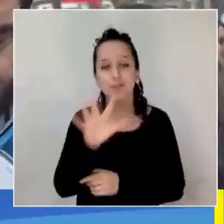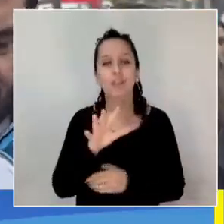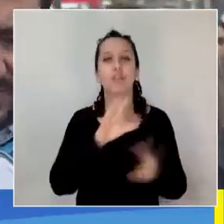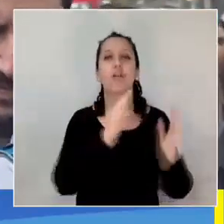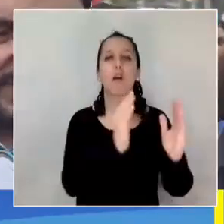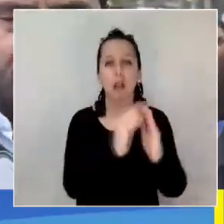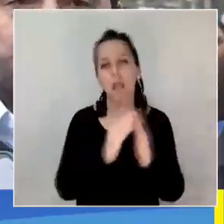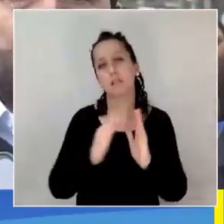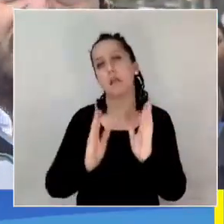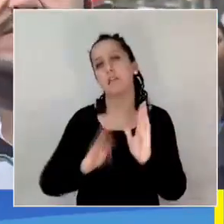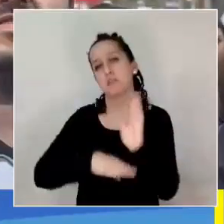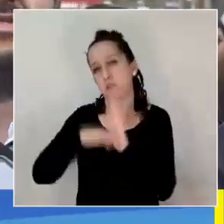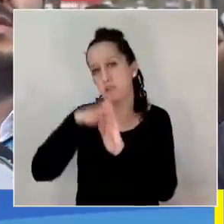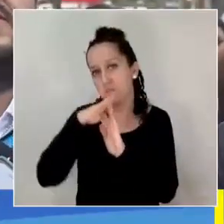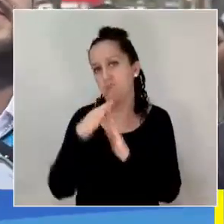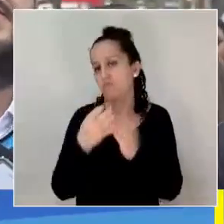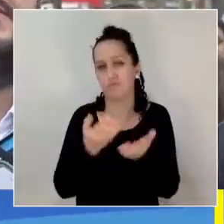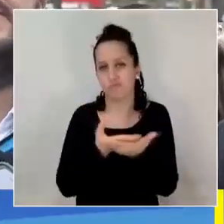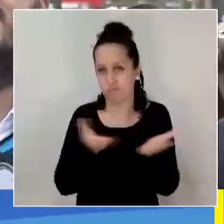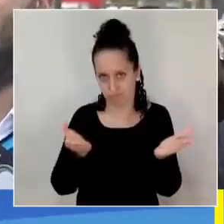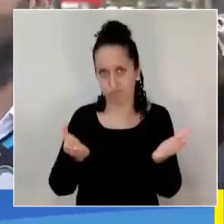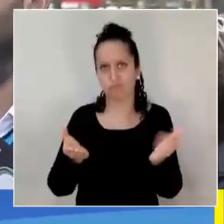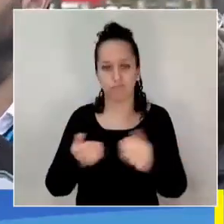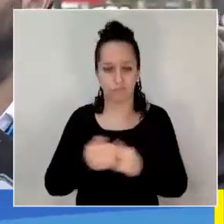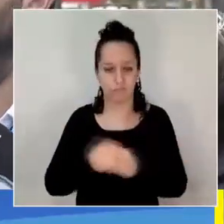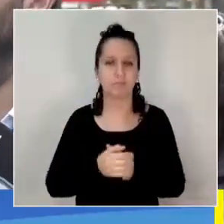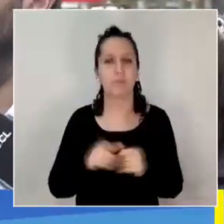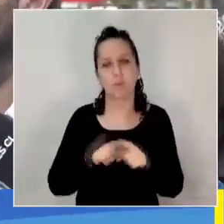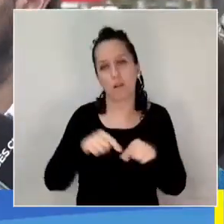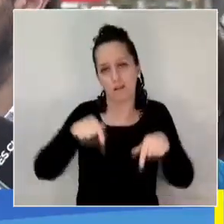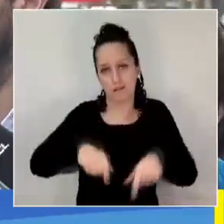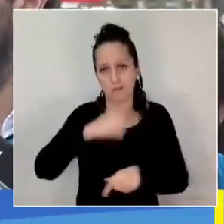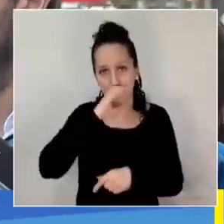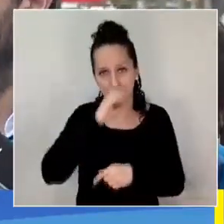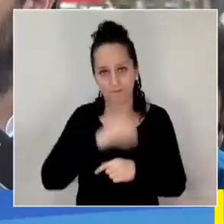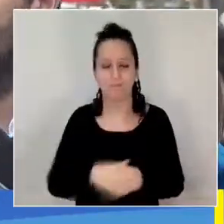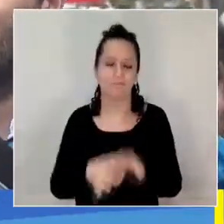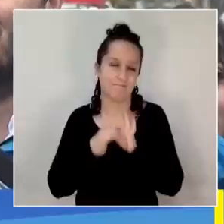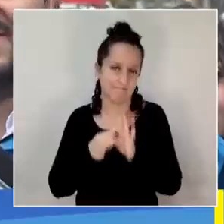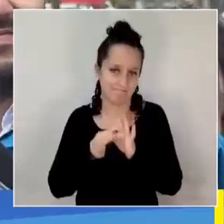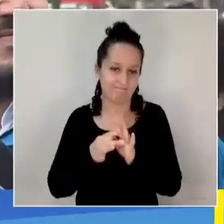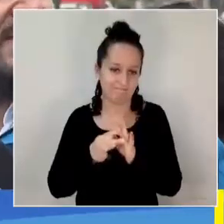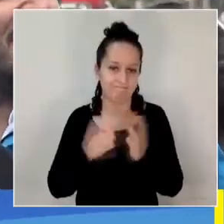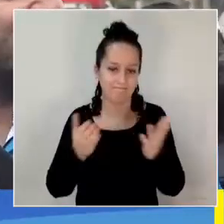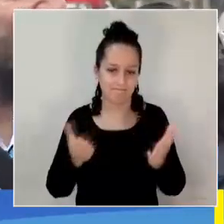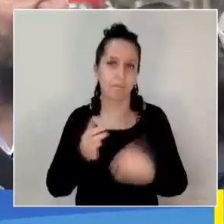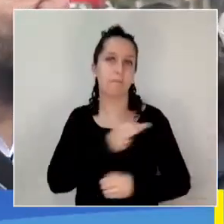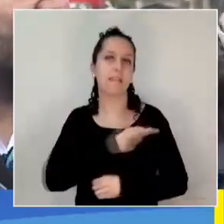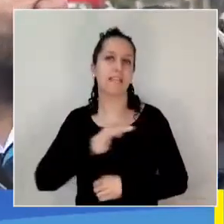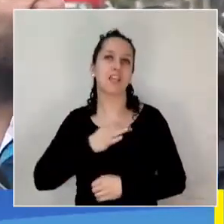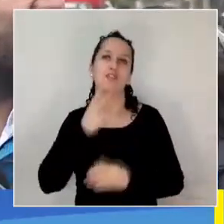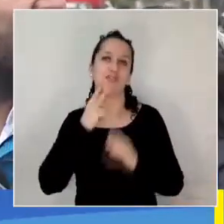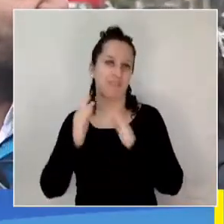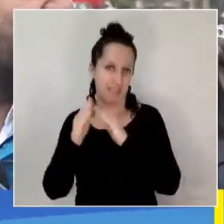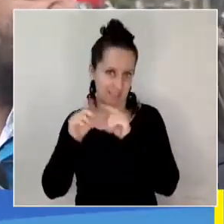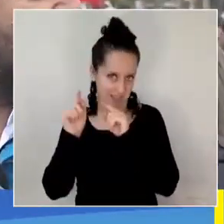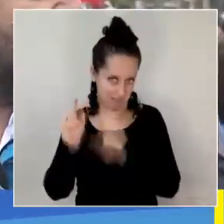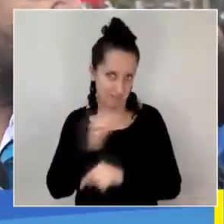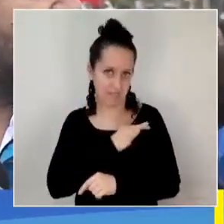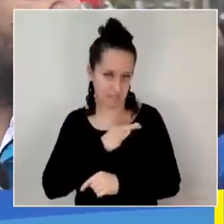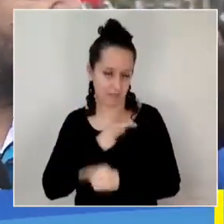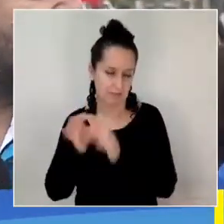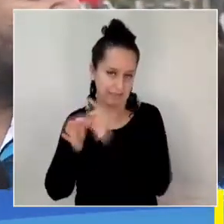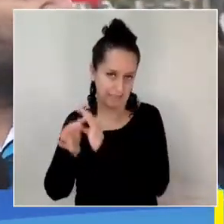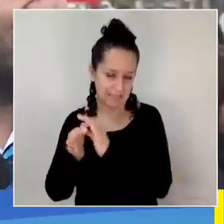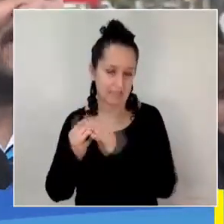habitacionales, departamentos y viviendas acá en la comuna de Concepción. Así que muy agradecidos del Ministerio de Vivienda, agradecidos